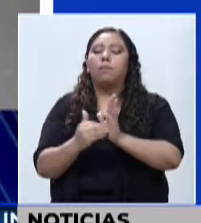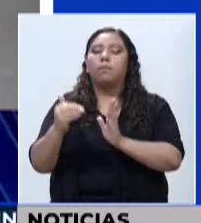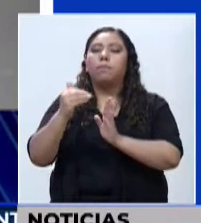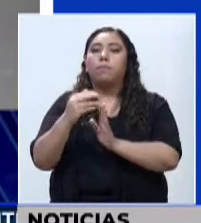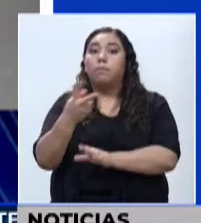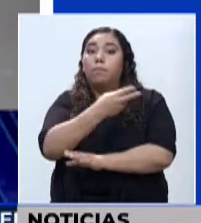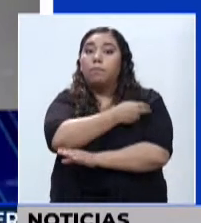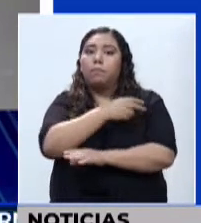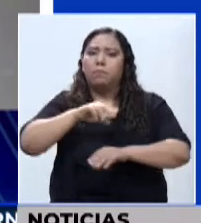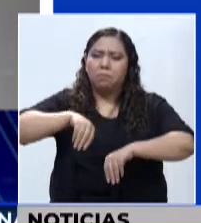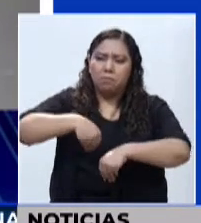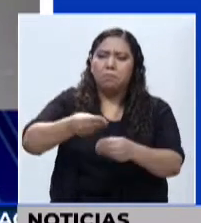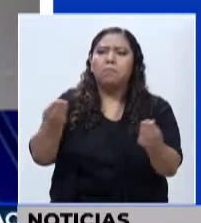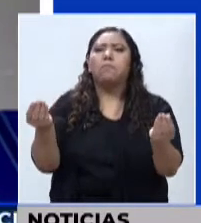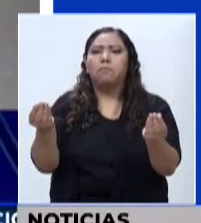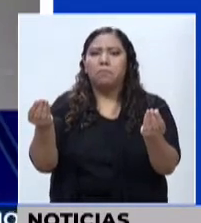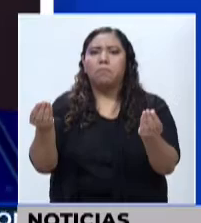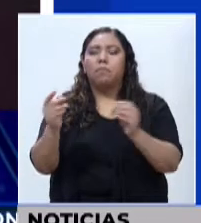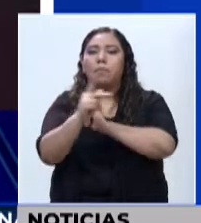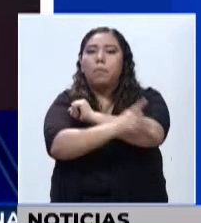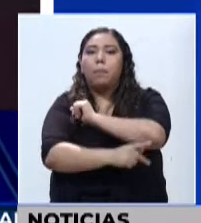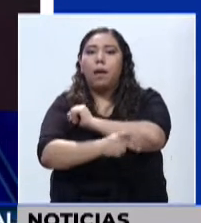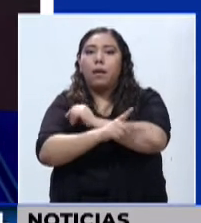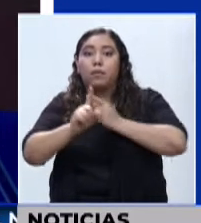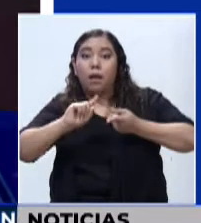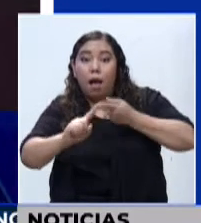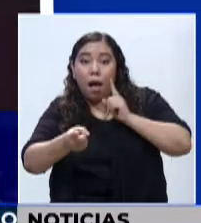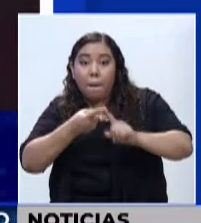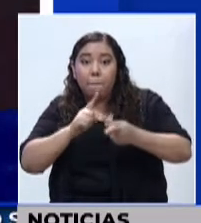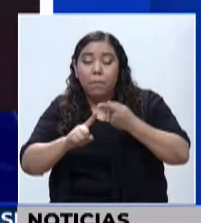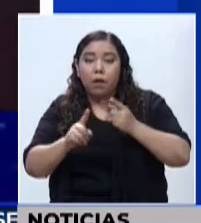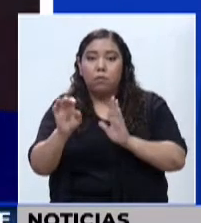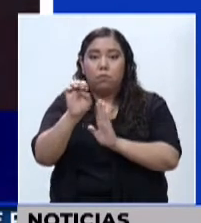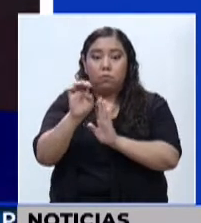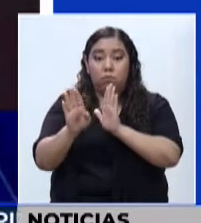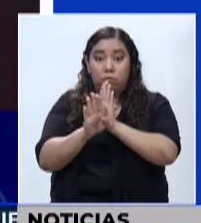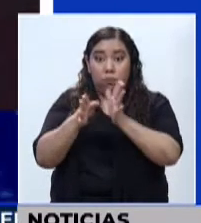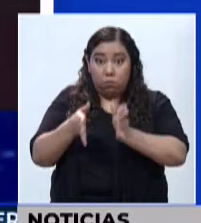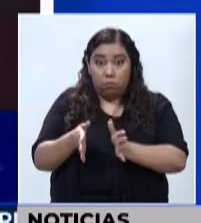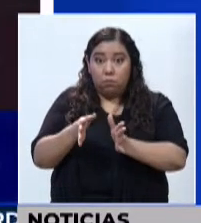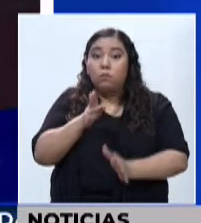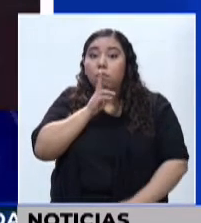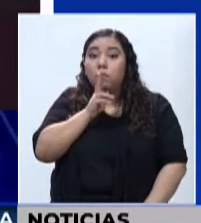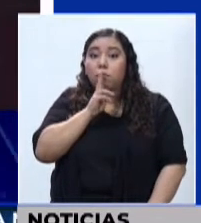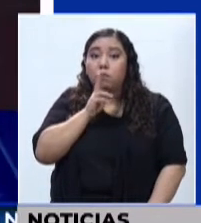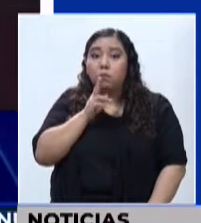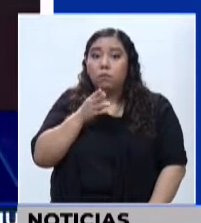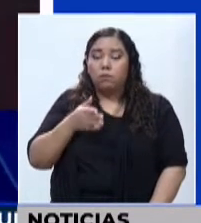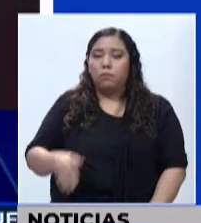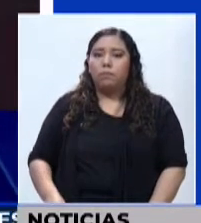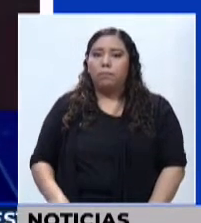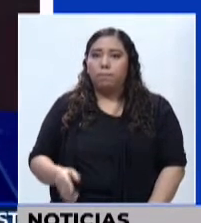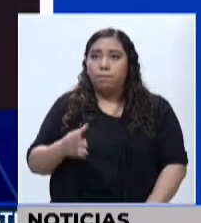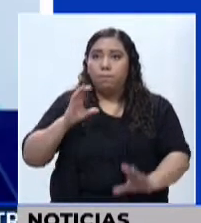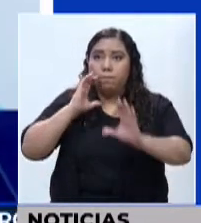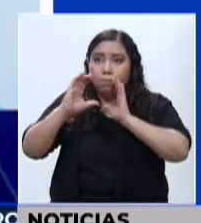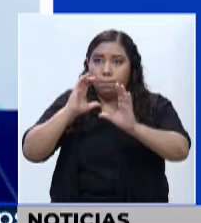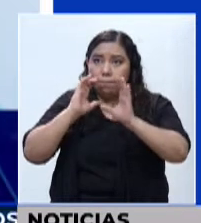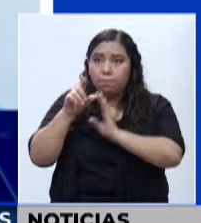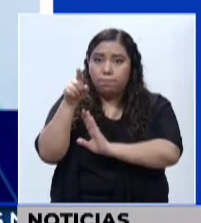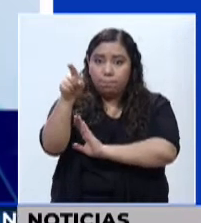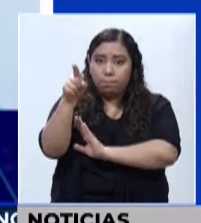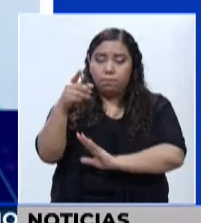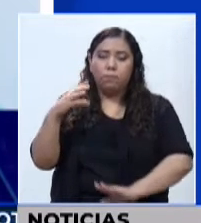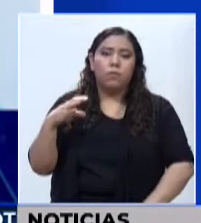millones de vacunas a sus países amigos. Ante este anuncio, la Embajada de Honduras ante ese país del norte ha iniciado pláticas con